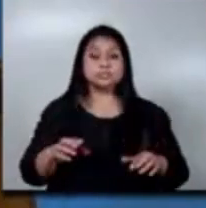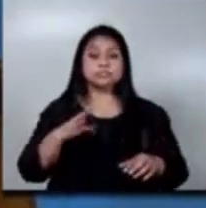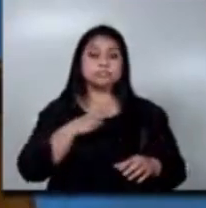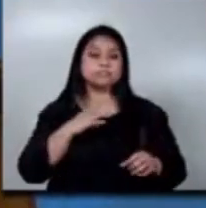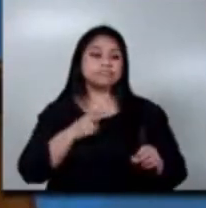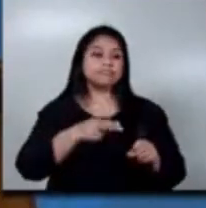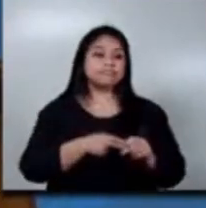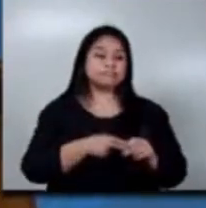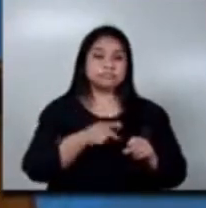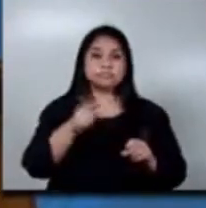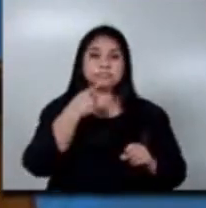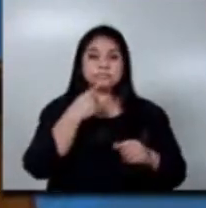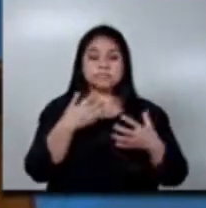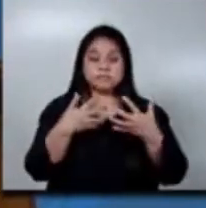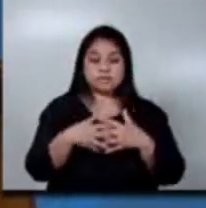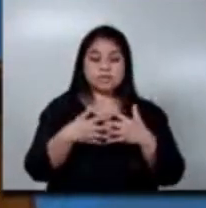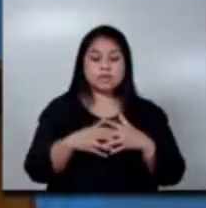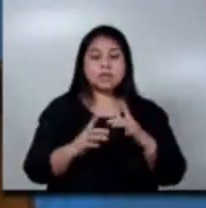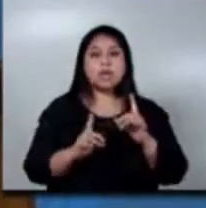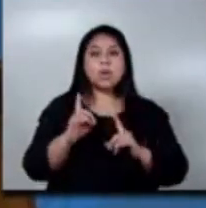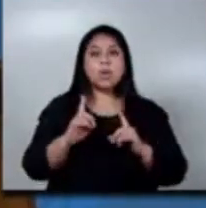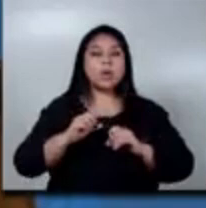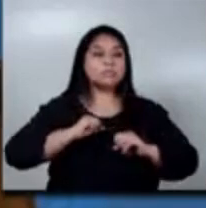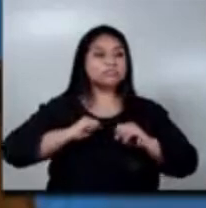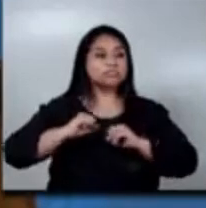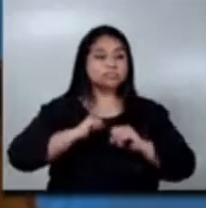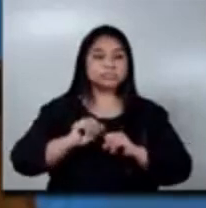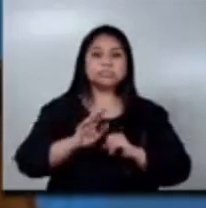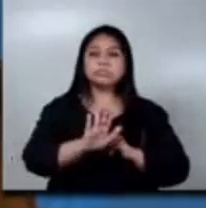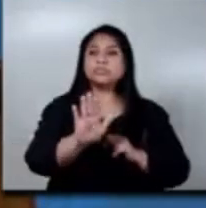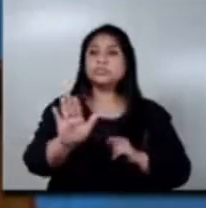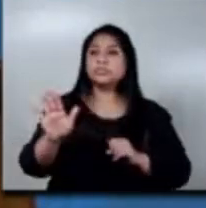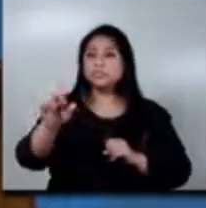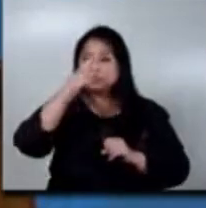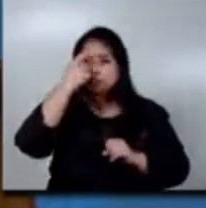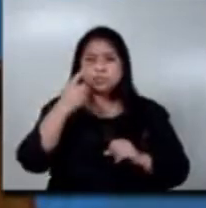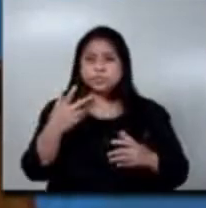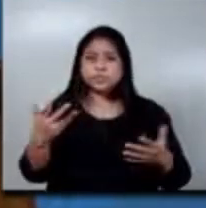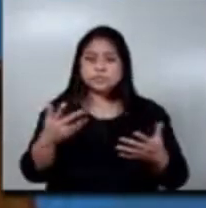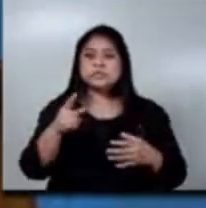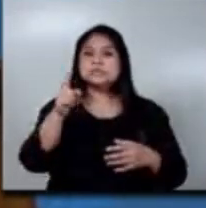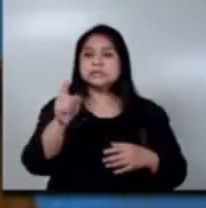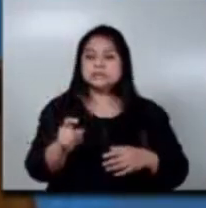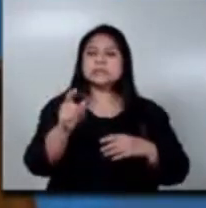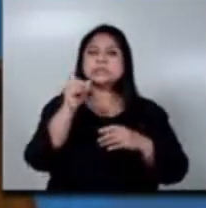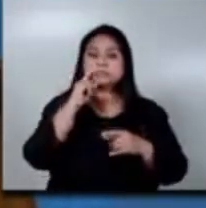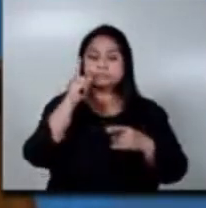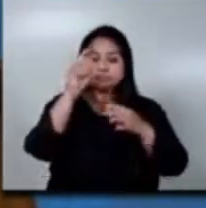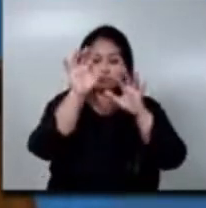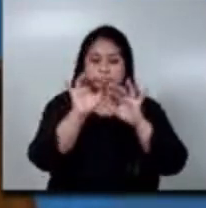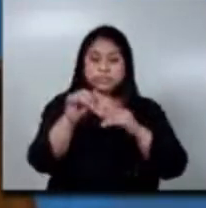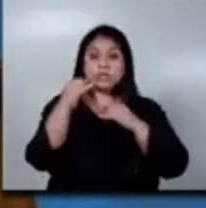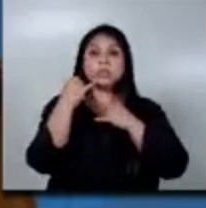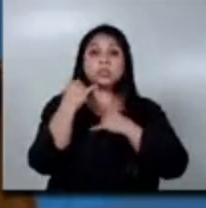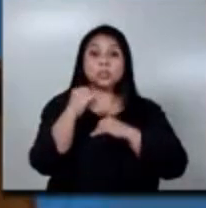empresa y de la actividad económica a la que se dediquen, deben emplear, deben entregar en el improrrogable plazo